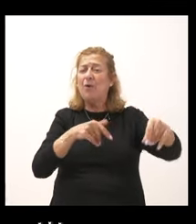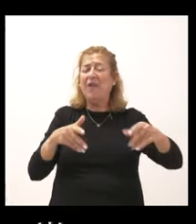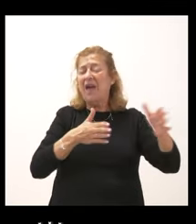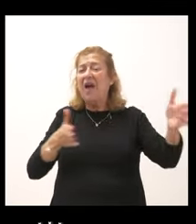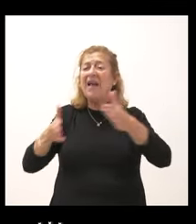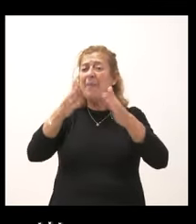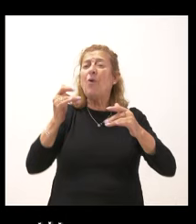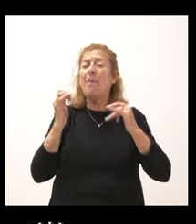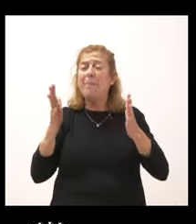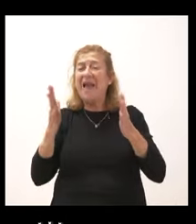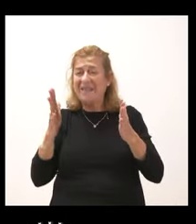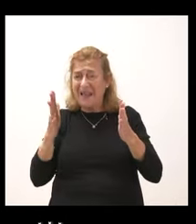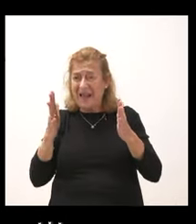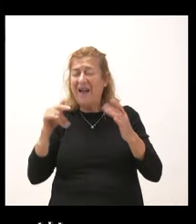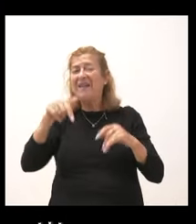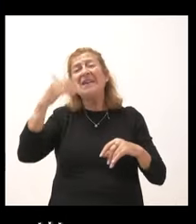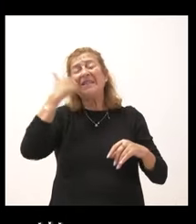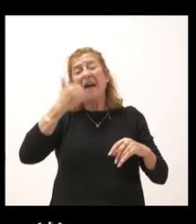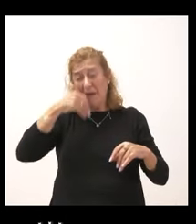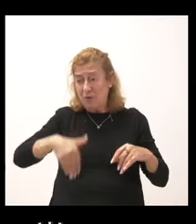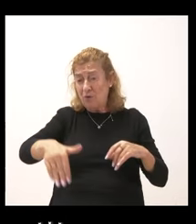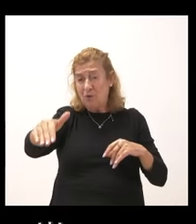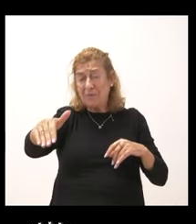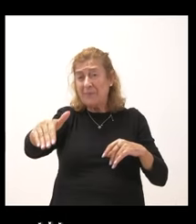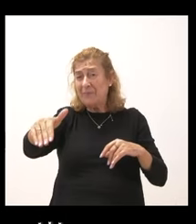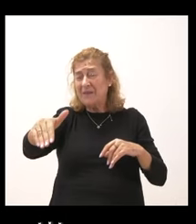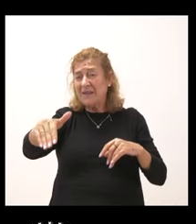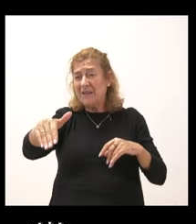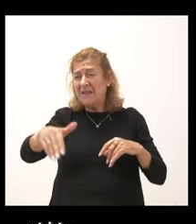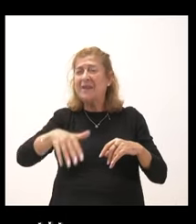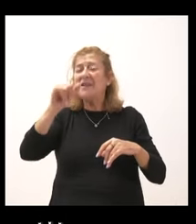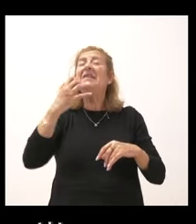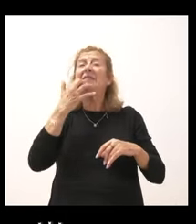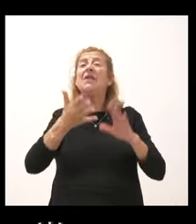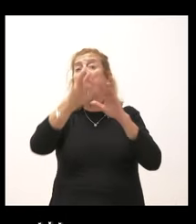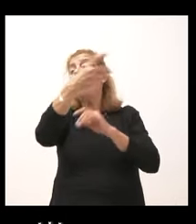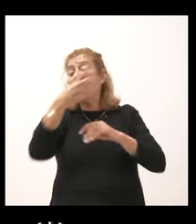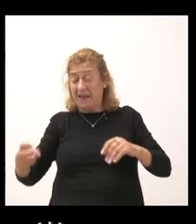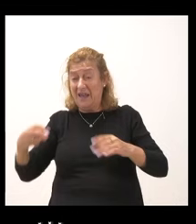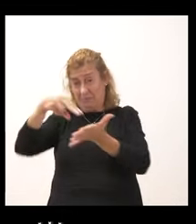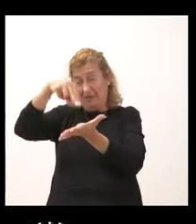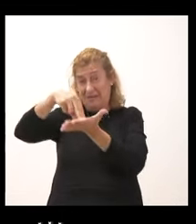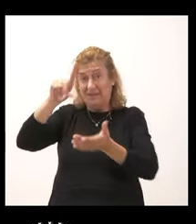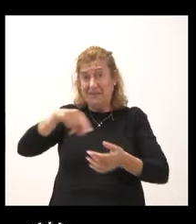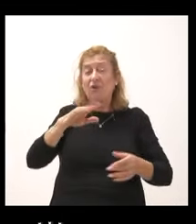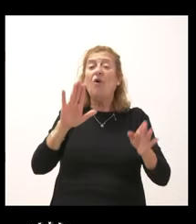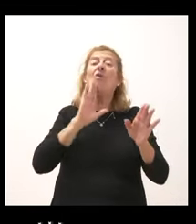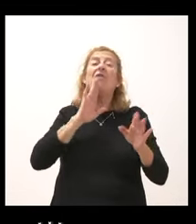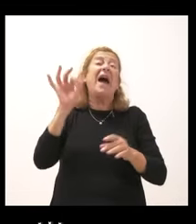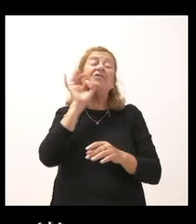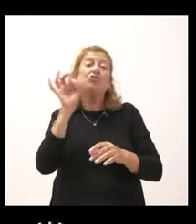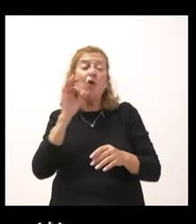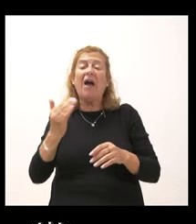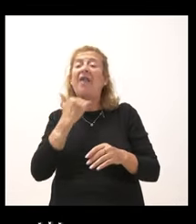este sábado y si van a estar presentes en ellas, ahí en Astor, la Zamora, etc.